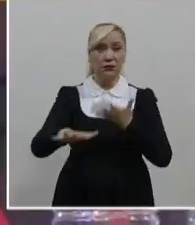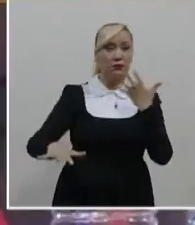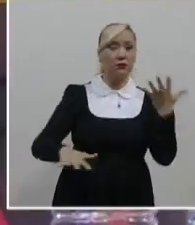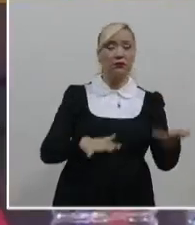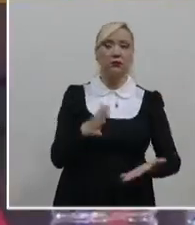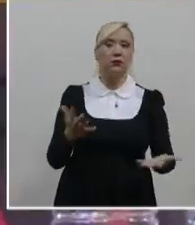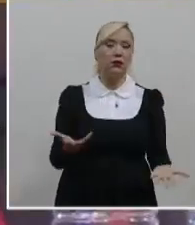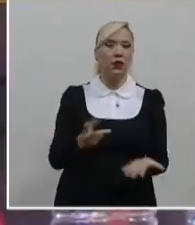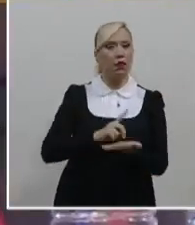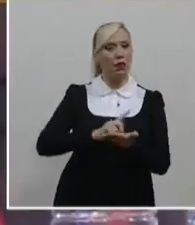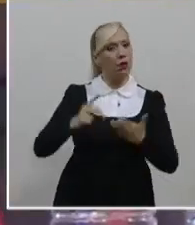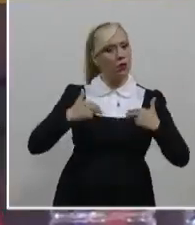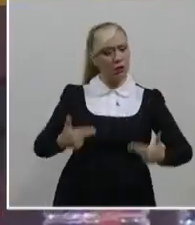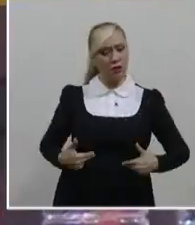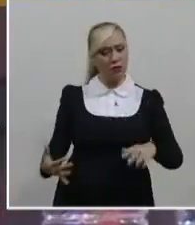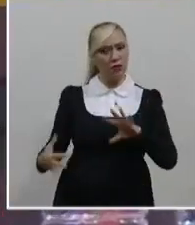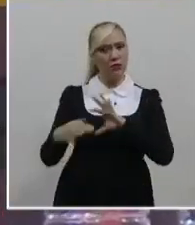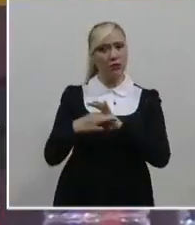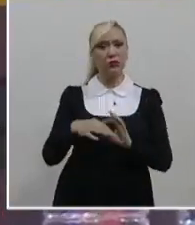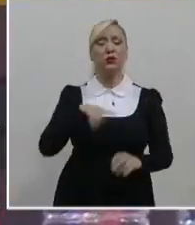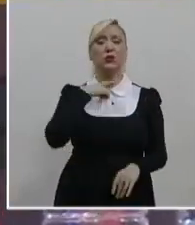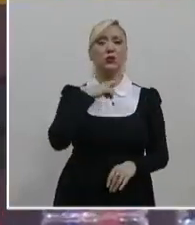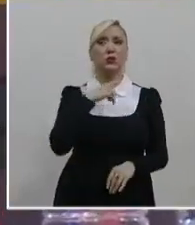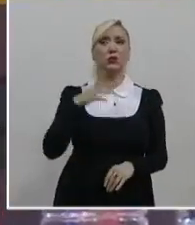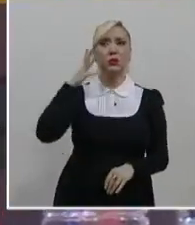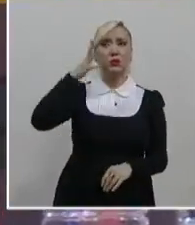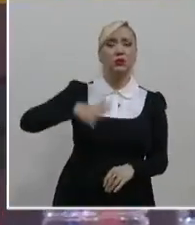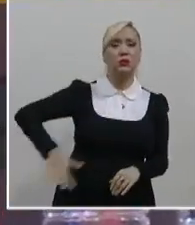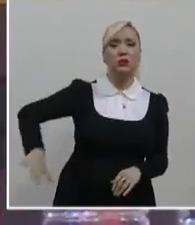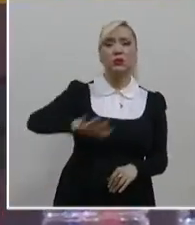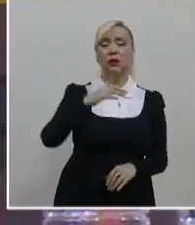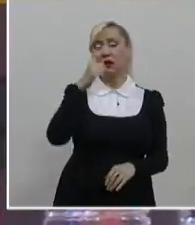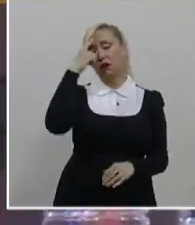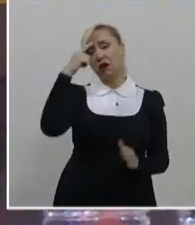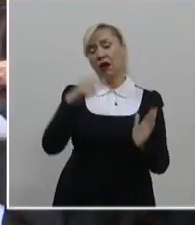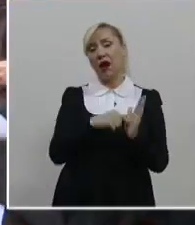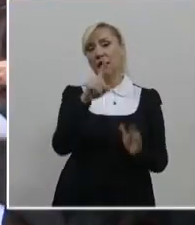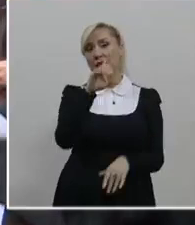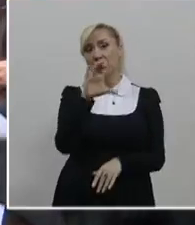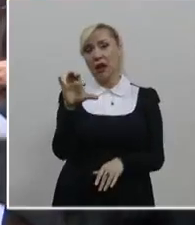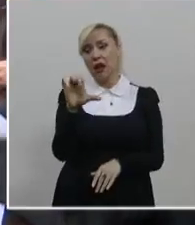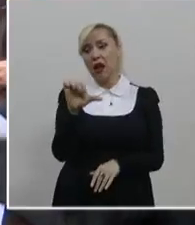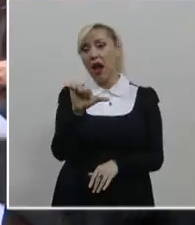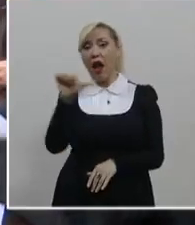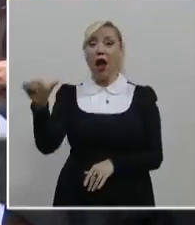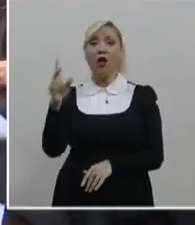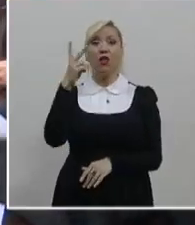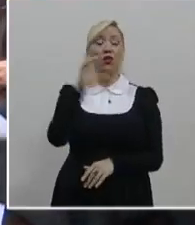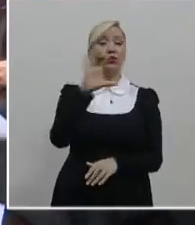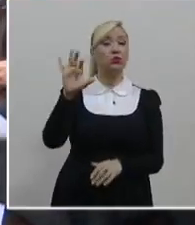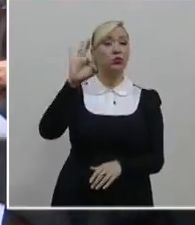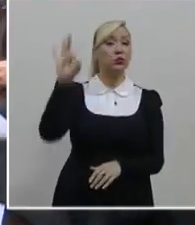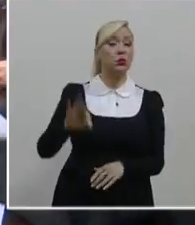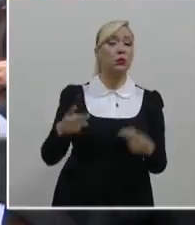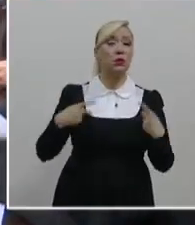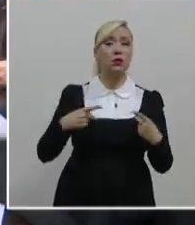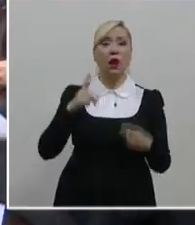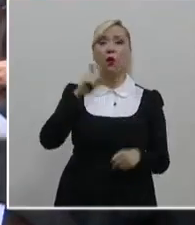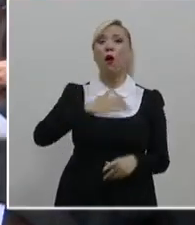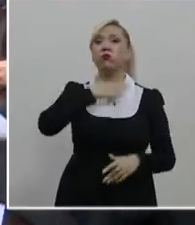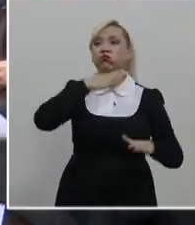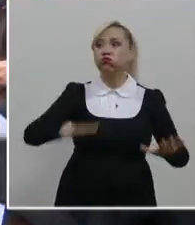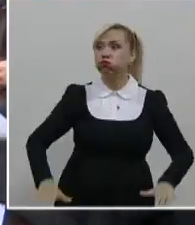debido al cambio climático se prevé en la región andina un aumento de entre 100 a 200 por ciento de personas afectadas por inundaciones,